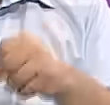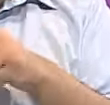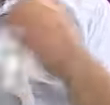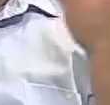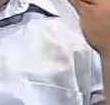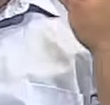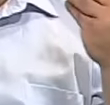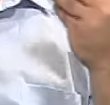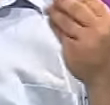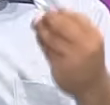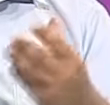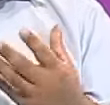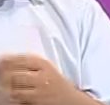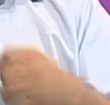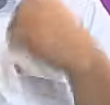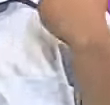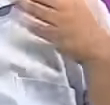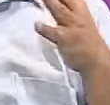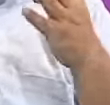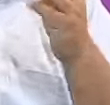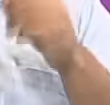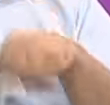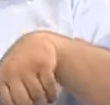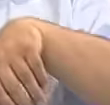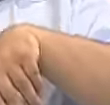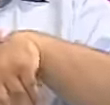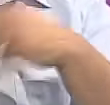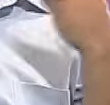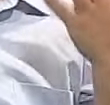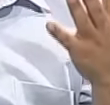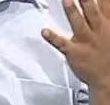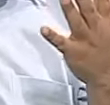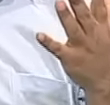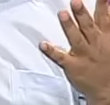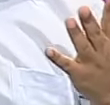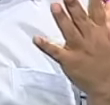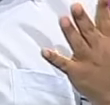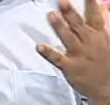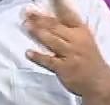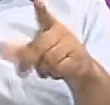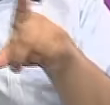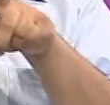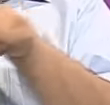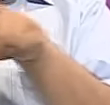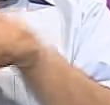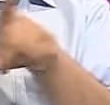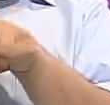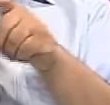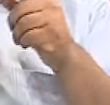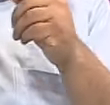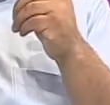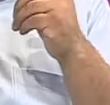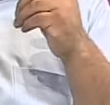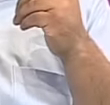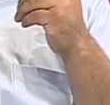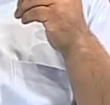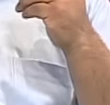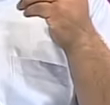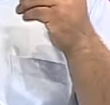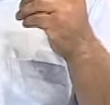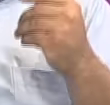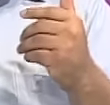Bueno, ha sido muchísimo el trabajo, es muchísimo el tiempo que se requiere, también